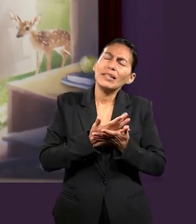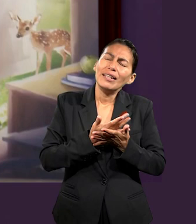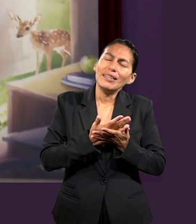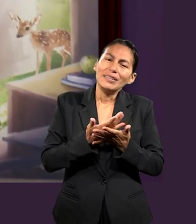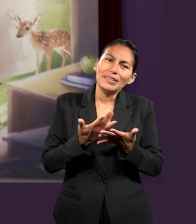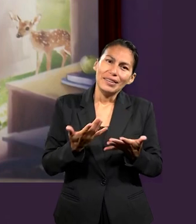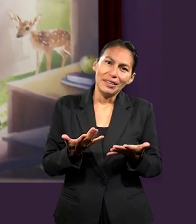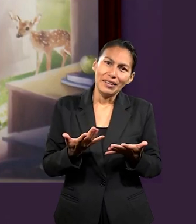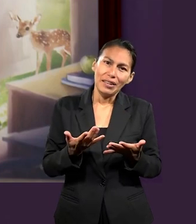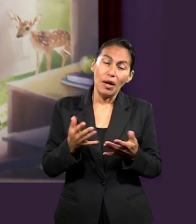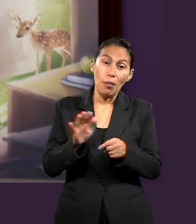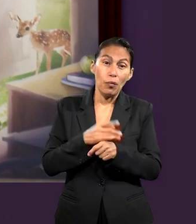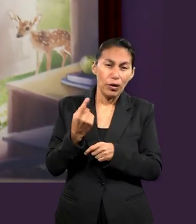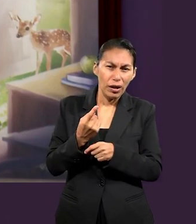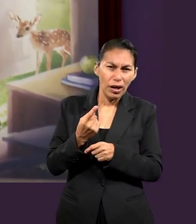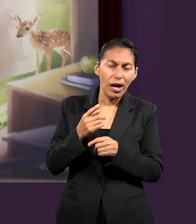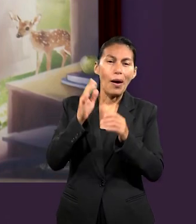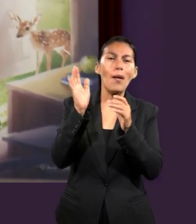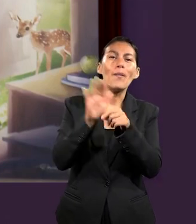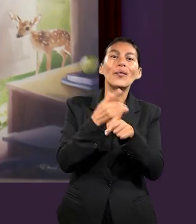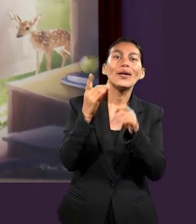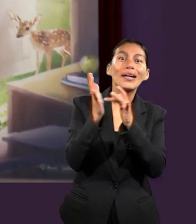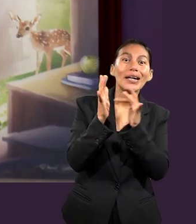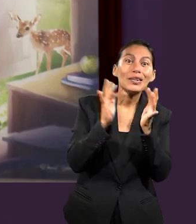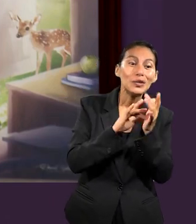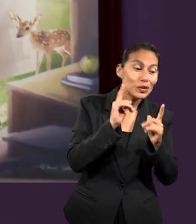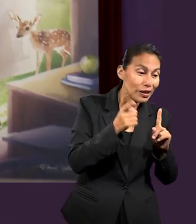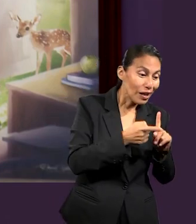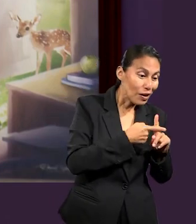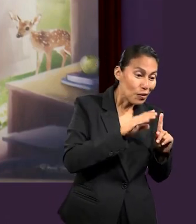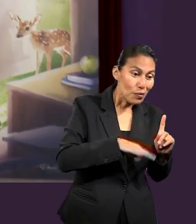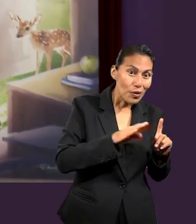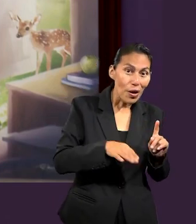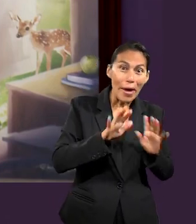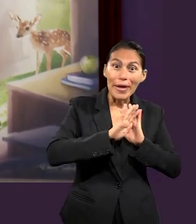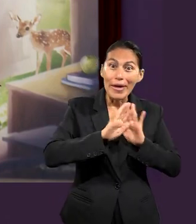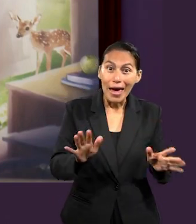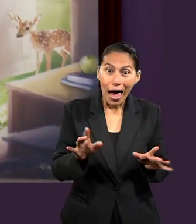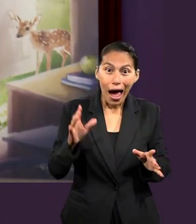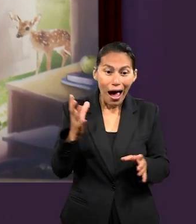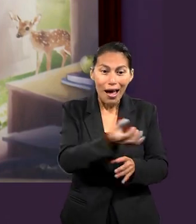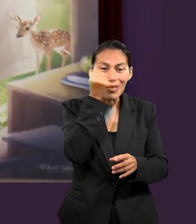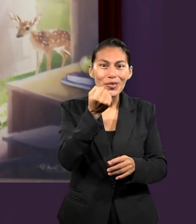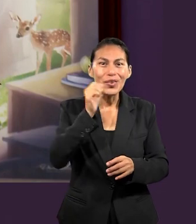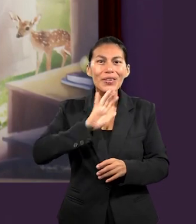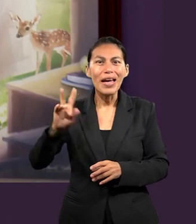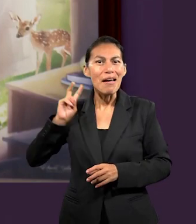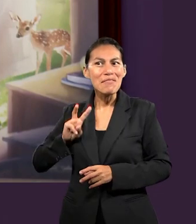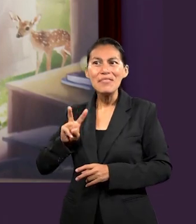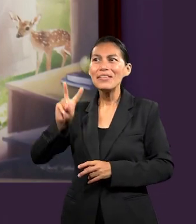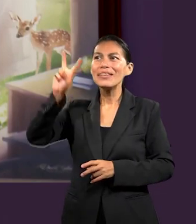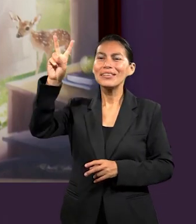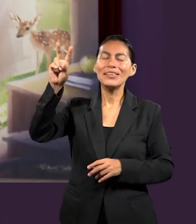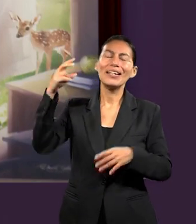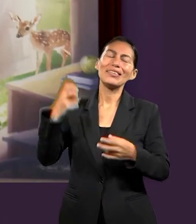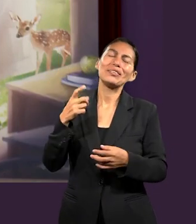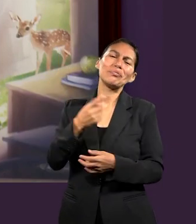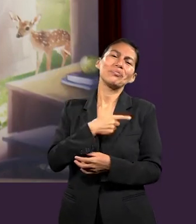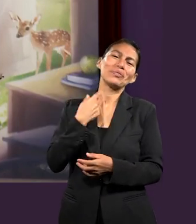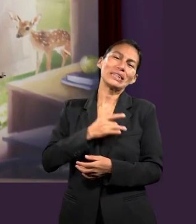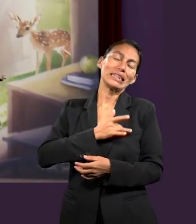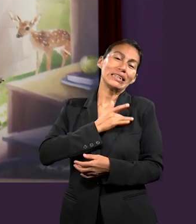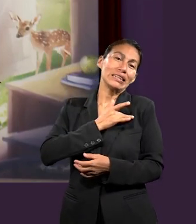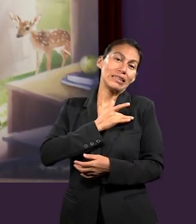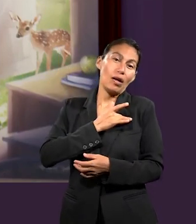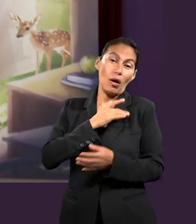es una esperanza el hecho de que la victoria ya está asegurada en Cristo. Así que Efesios igual remarca este de que es un plan que